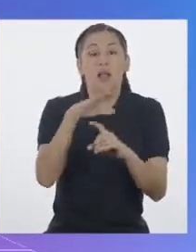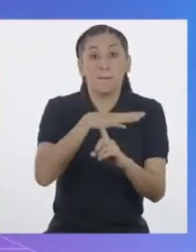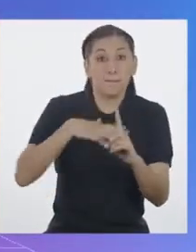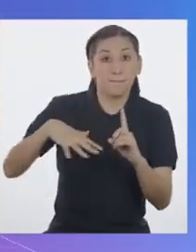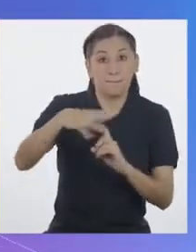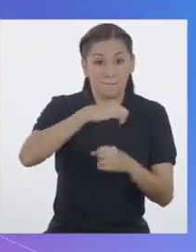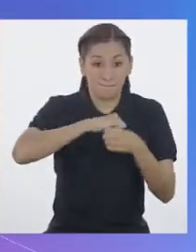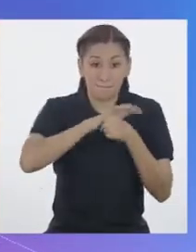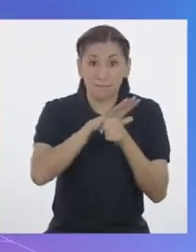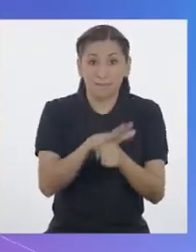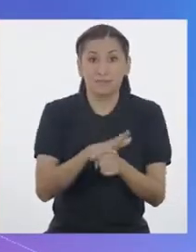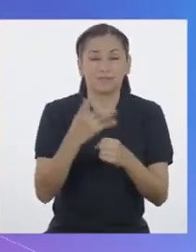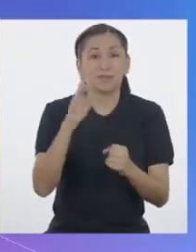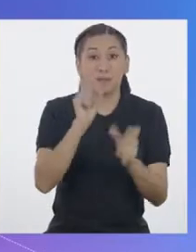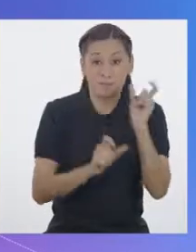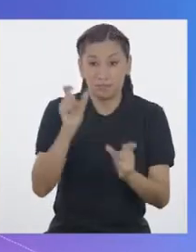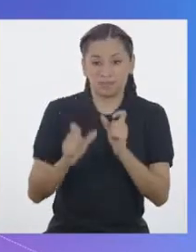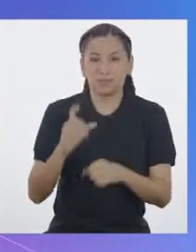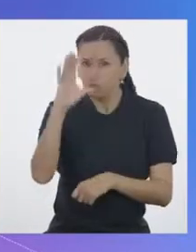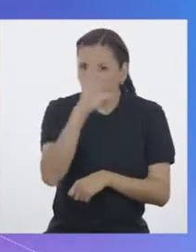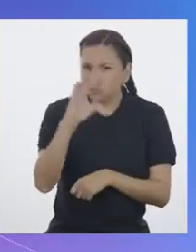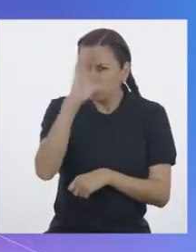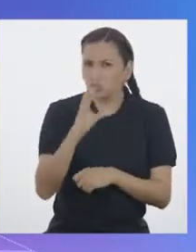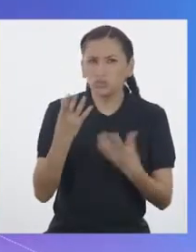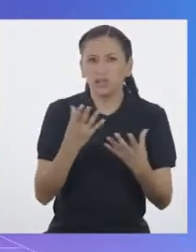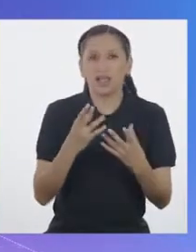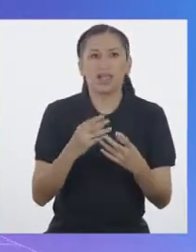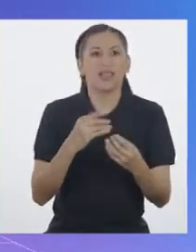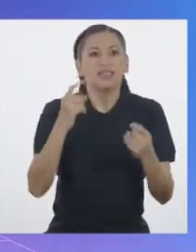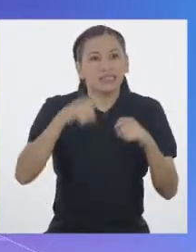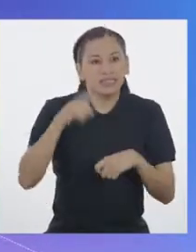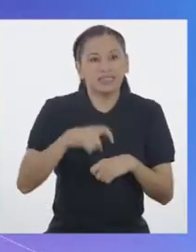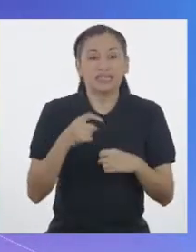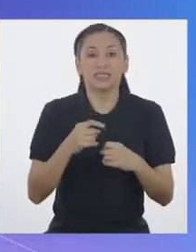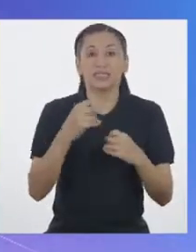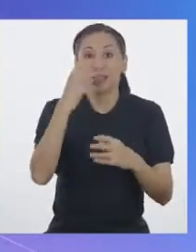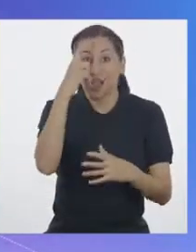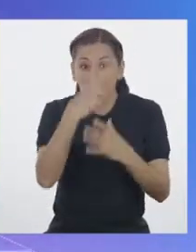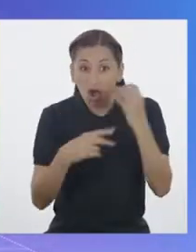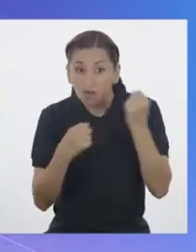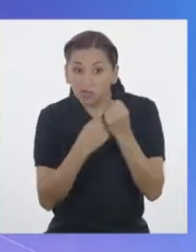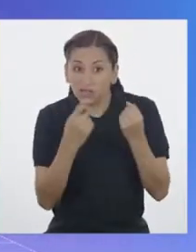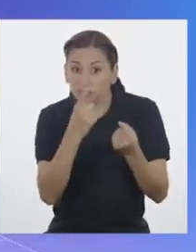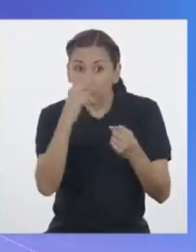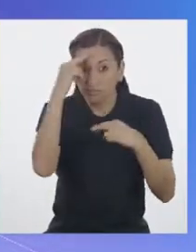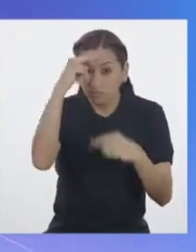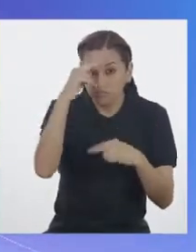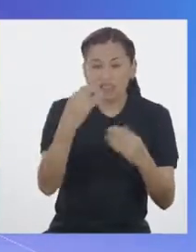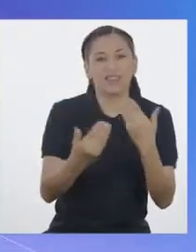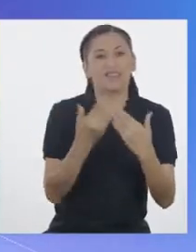Las personas buscaron fuentes de información y entretenimiento que sean confiables y de fácil acceso